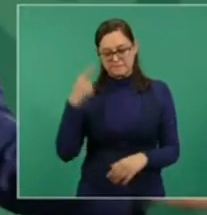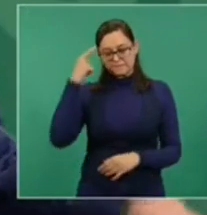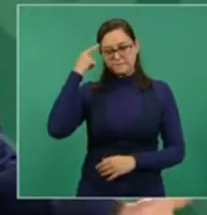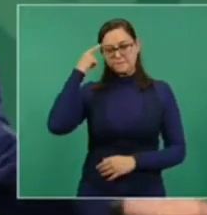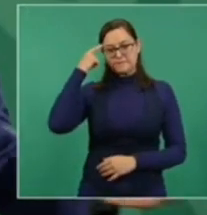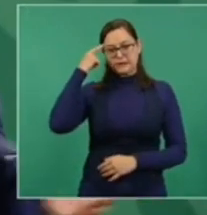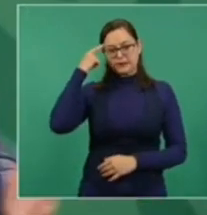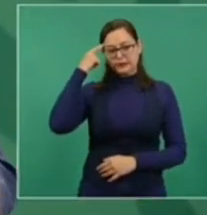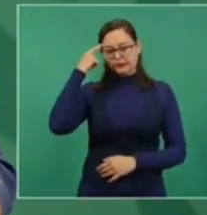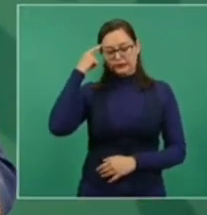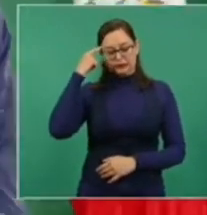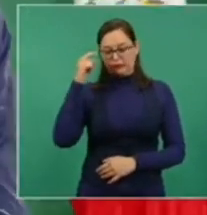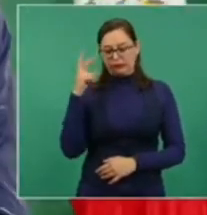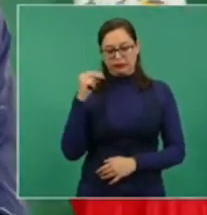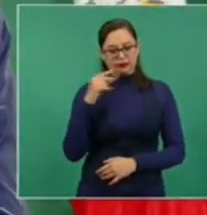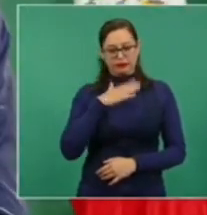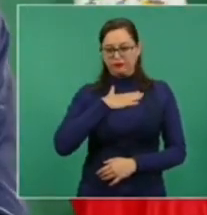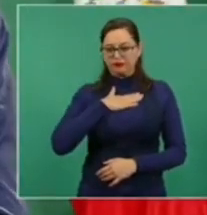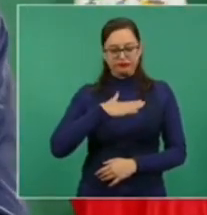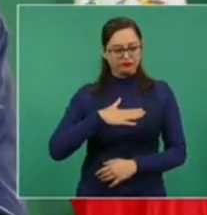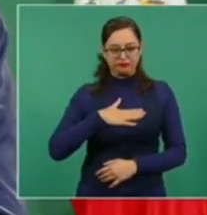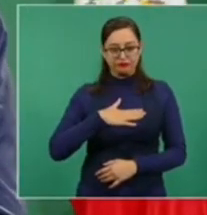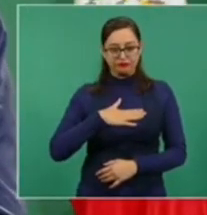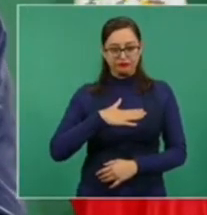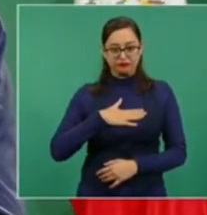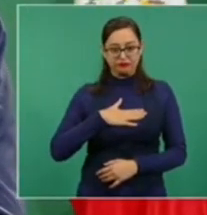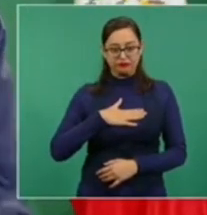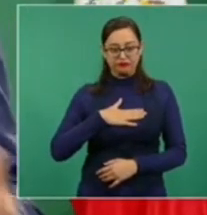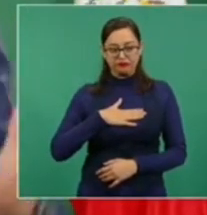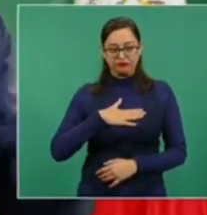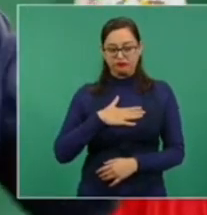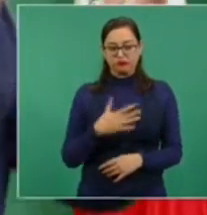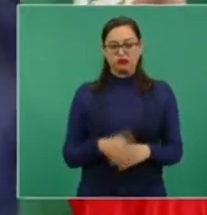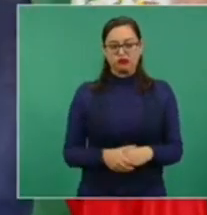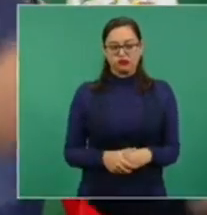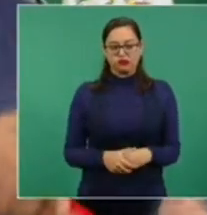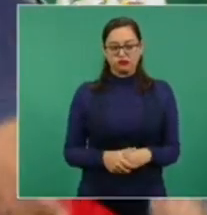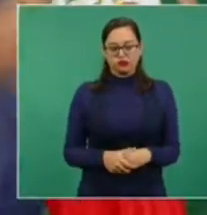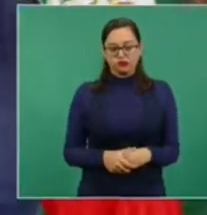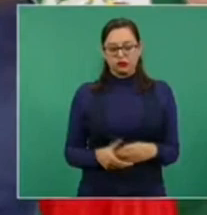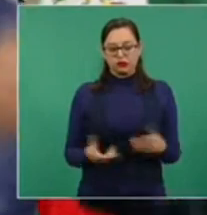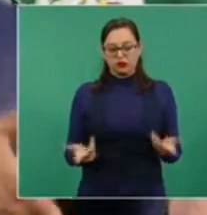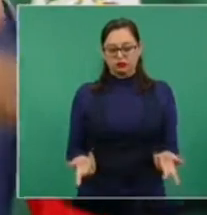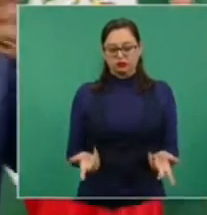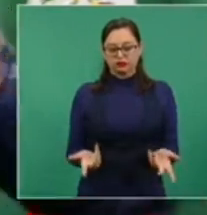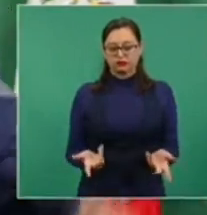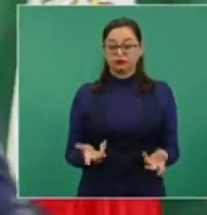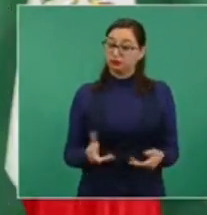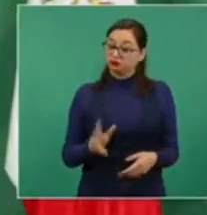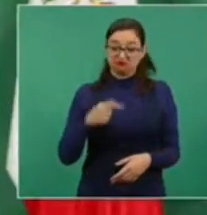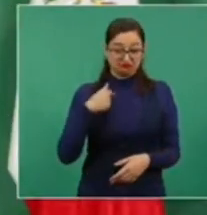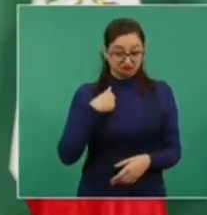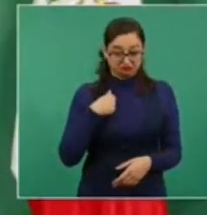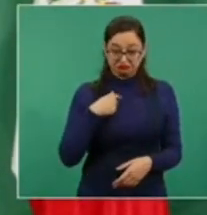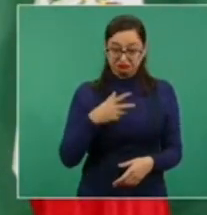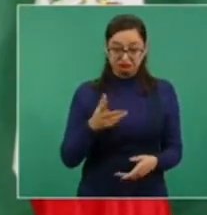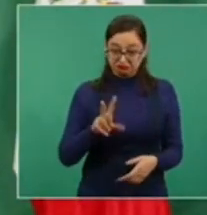Y eso es una injusticia, como el señor de Oxxo, y lo voy a seguir diciendo,